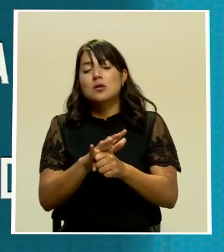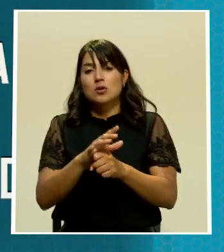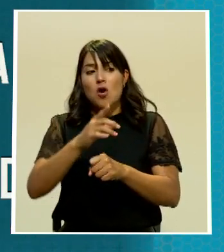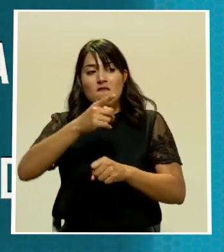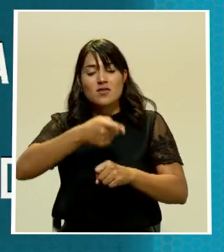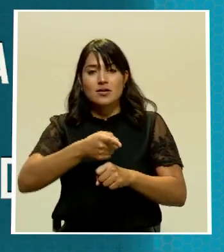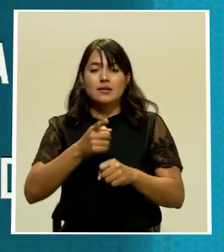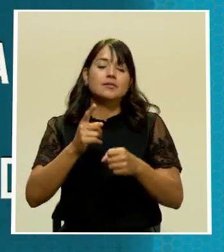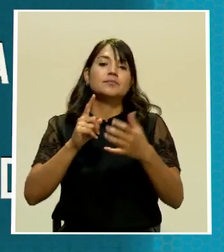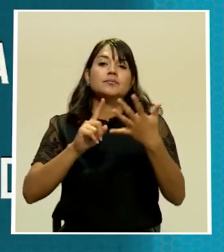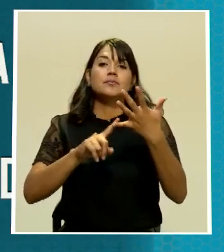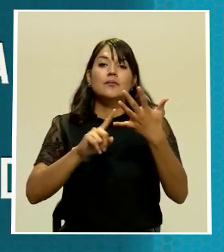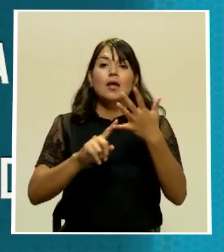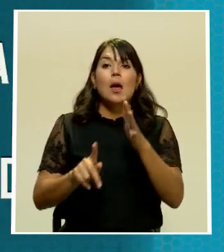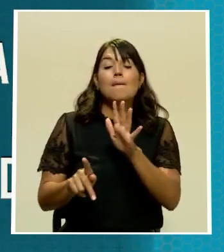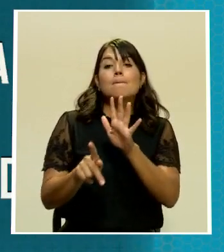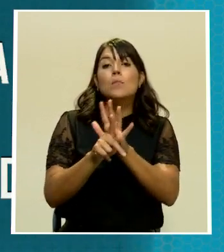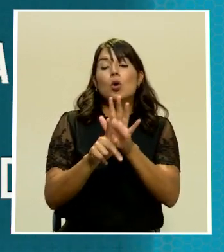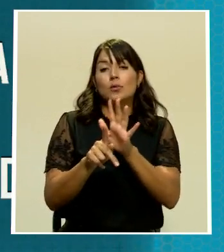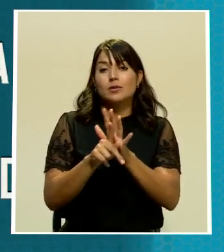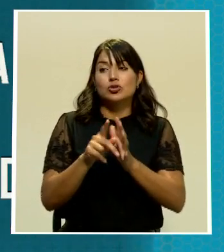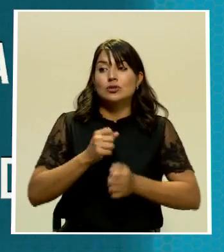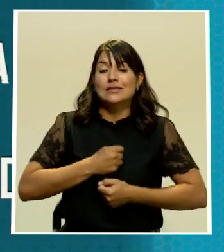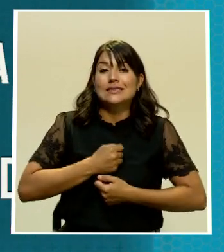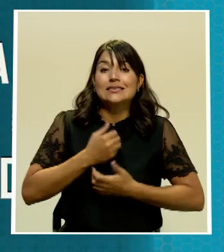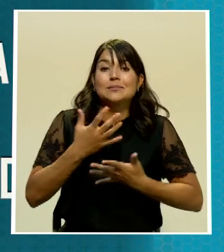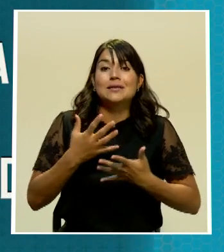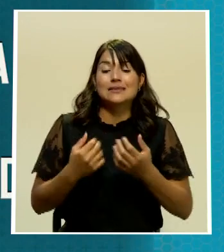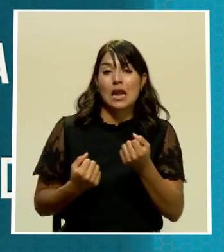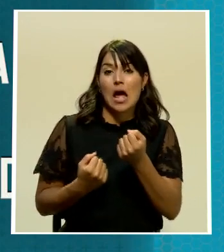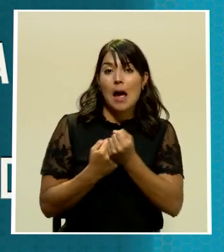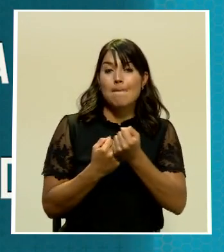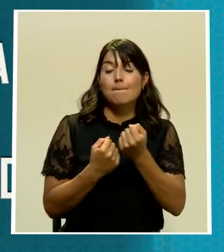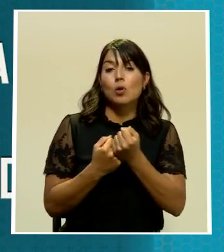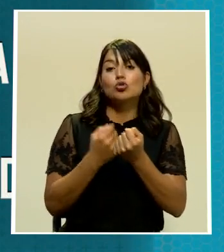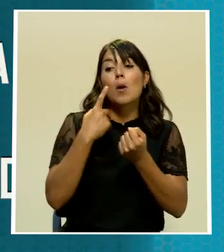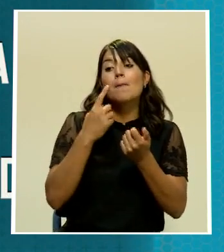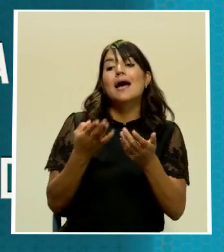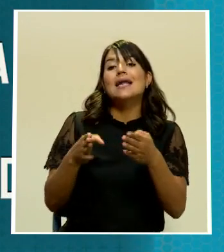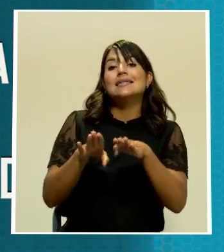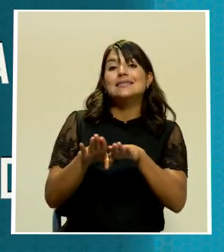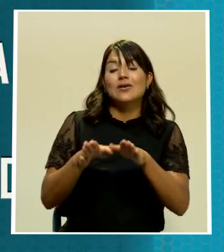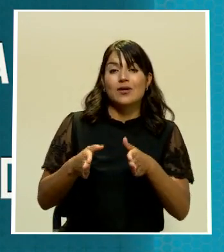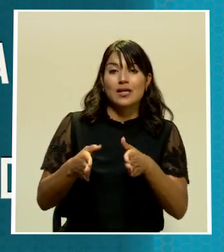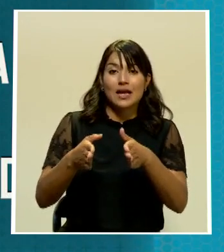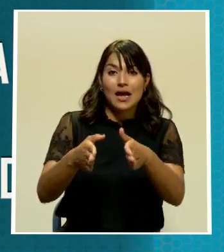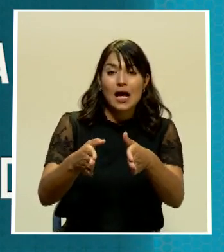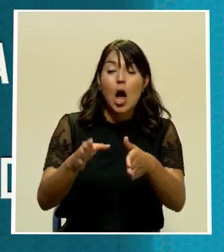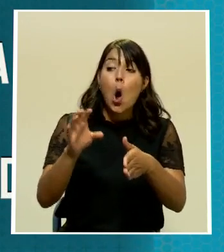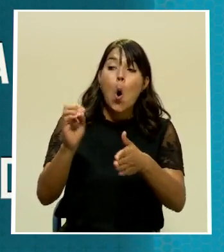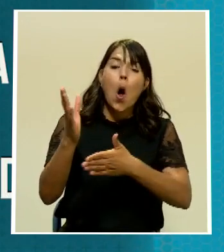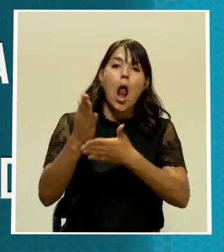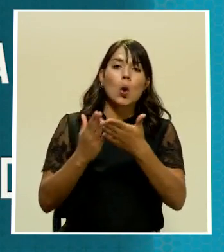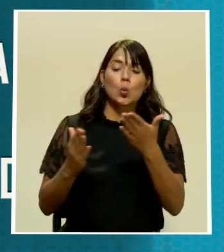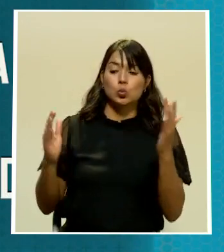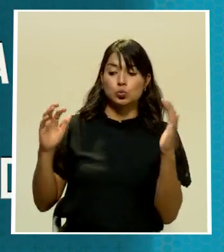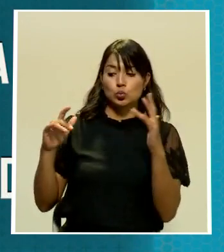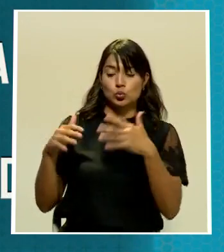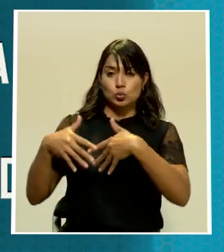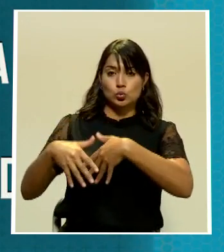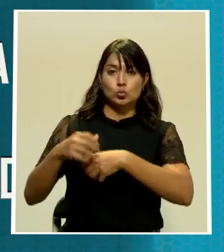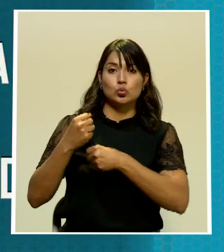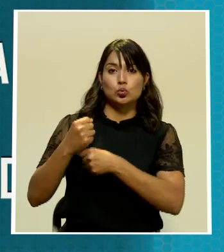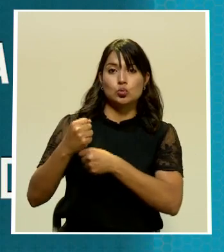sería prohibición de expresar apoyo a la obstrucción de las vías públicas o puntos de encuentro ciudadano, instigar o promover